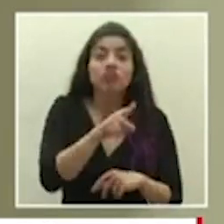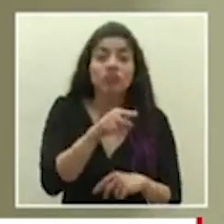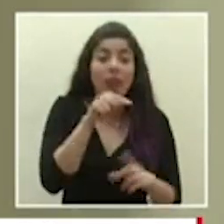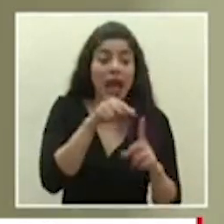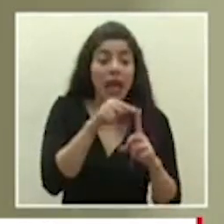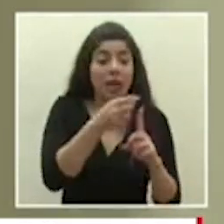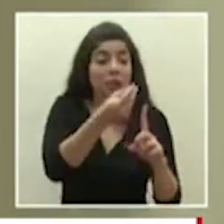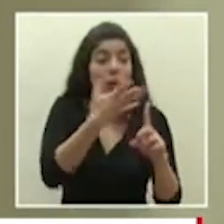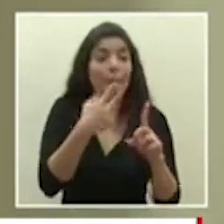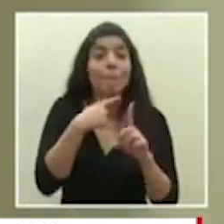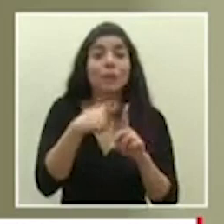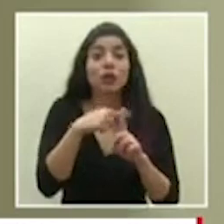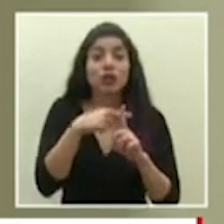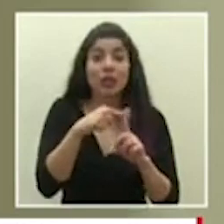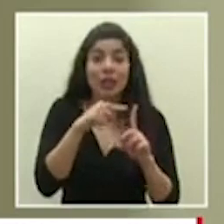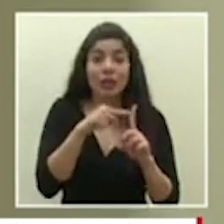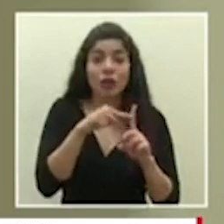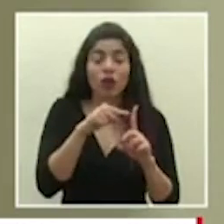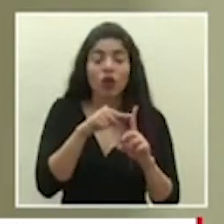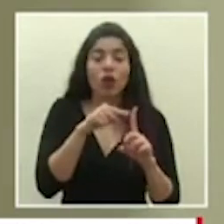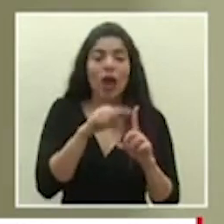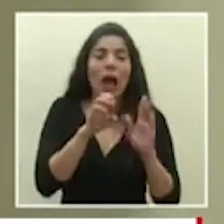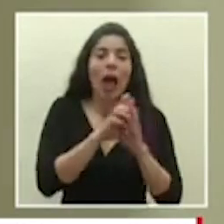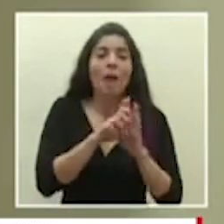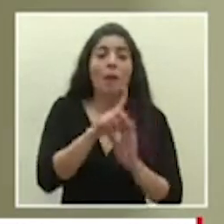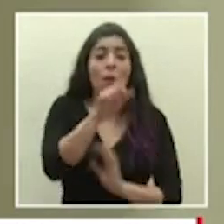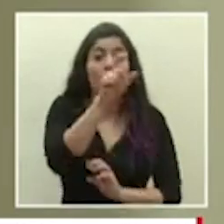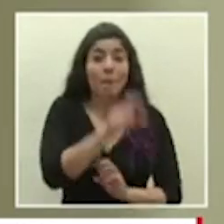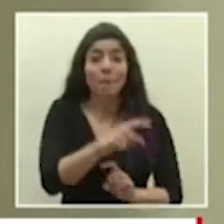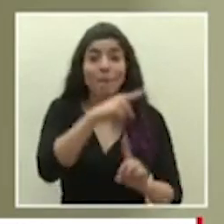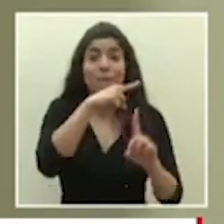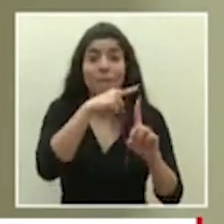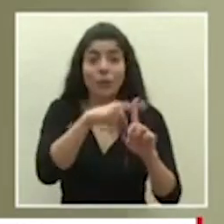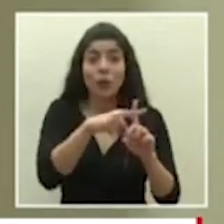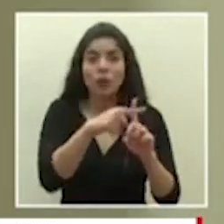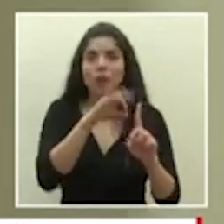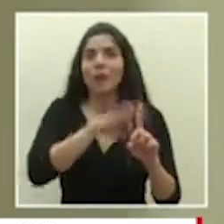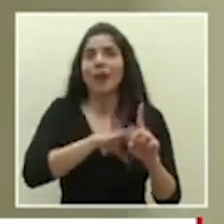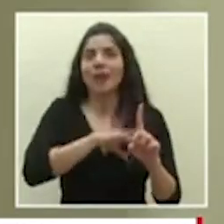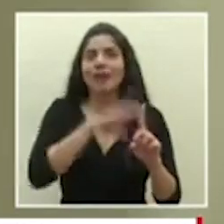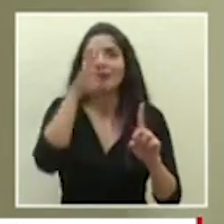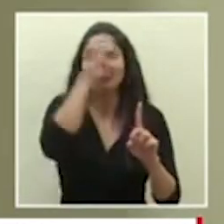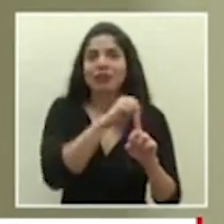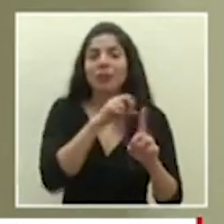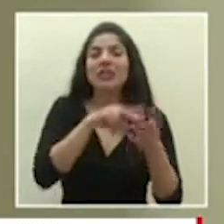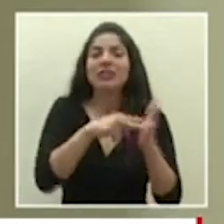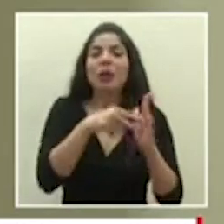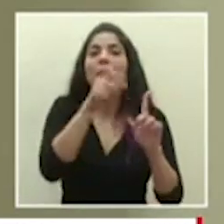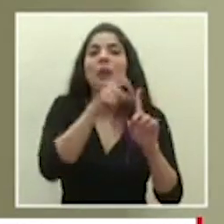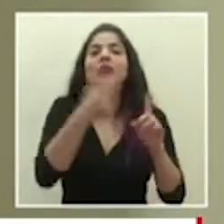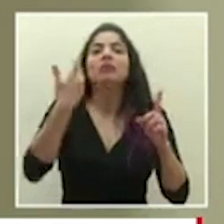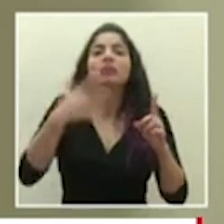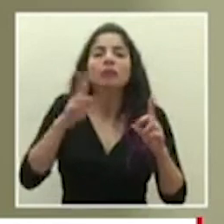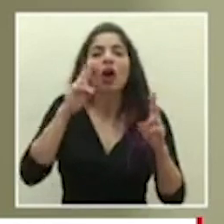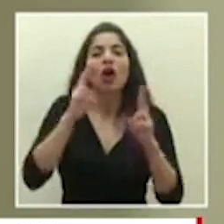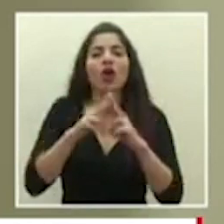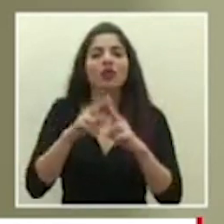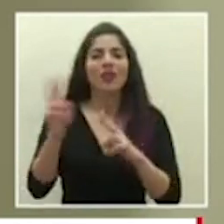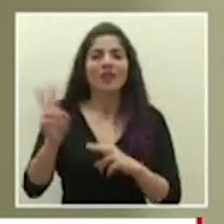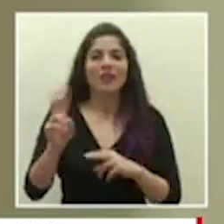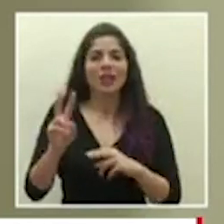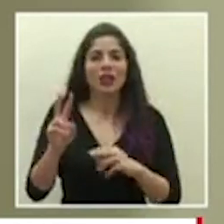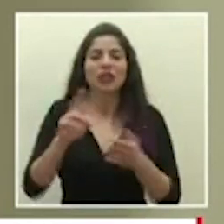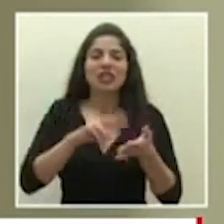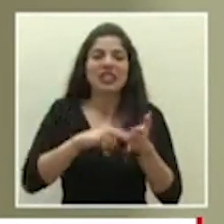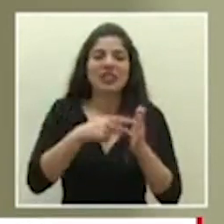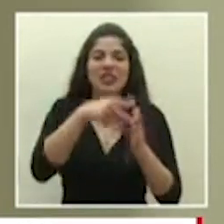cataloga como positivos que en este caso un caso positivo en realidad es beneficioso porque diría que ya la persona estuvo expuesta al virus y eventualmente tiene